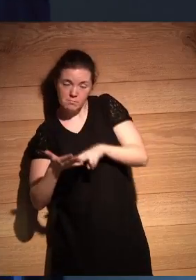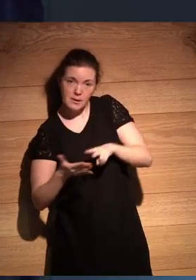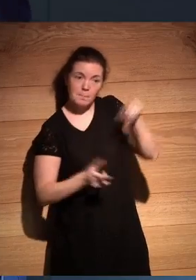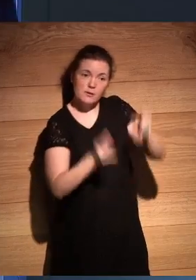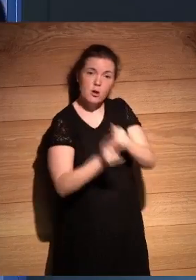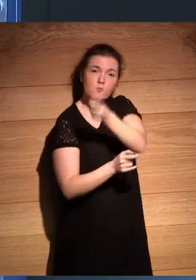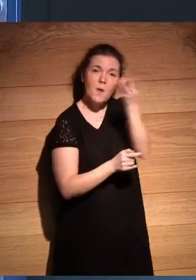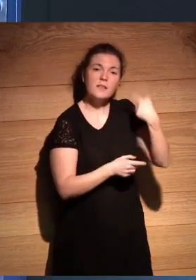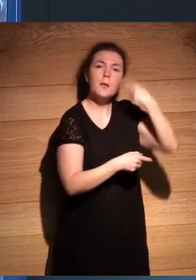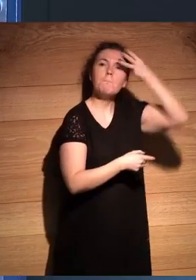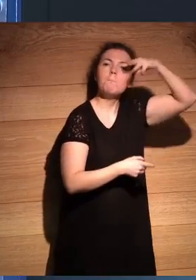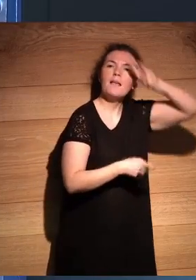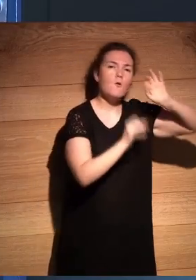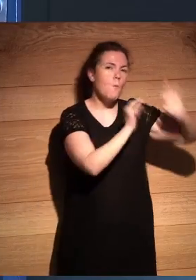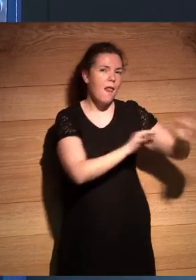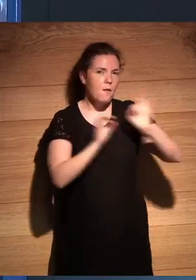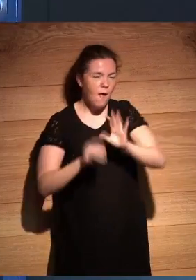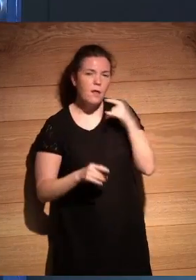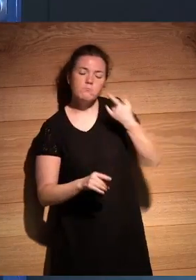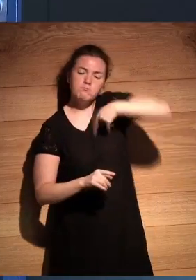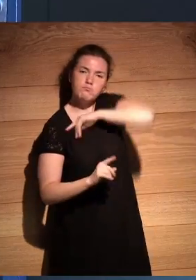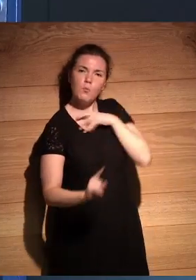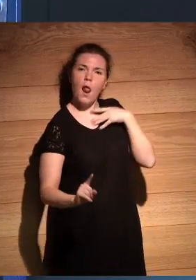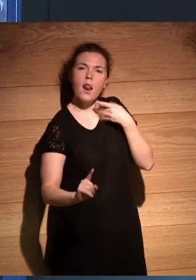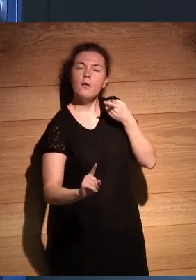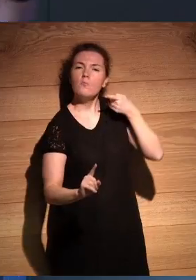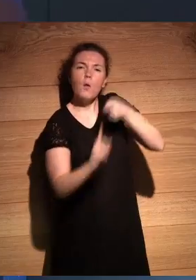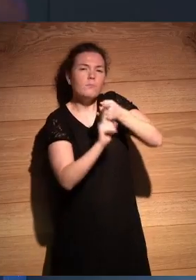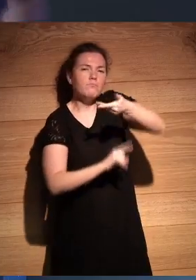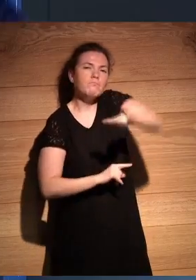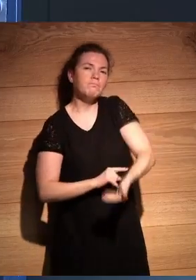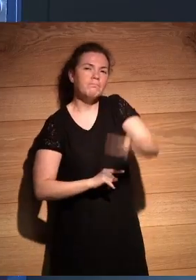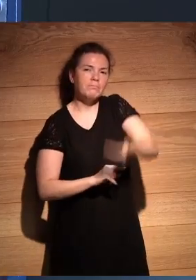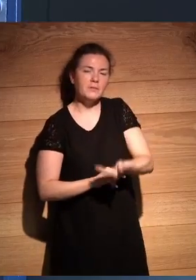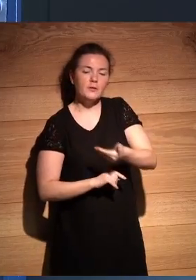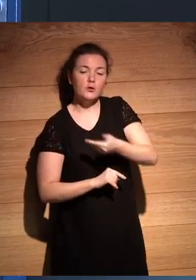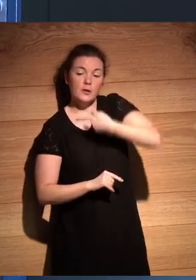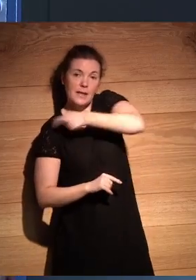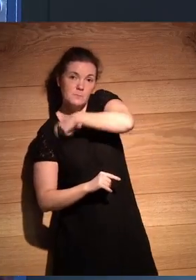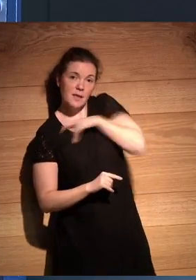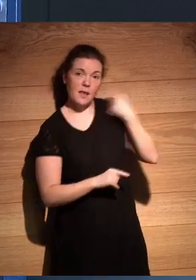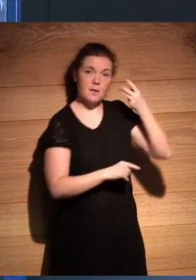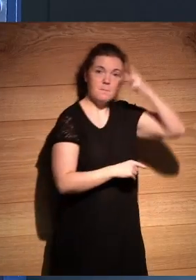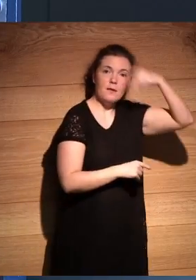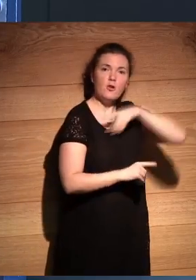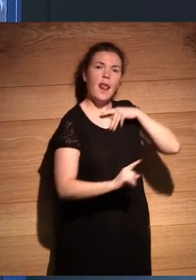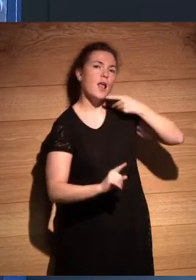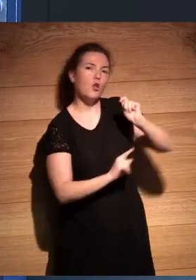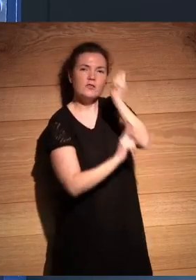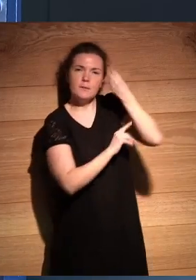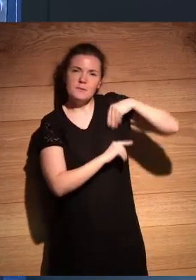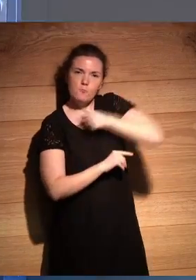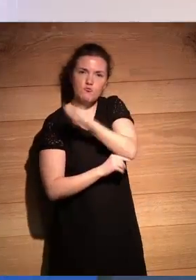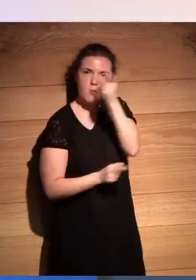que para nosotros era como un reto muy importante construir en ambos lados, y me gustaría